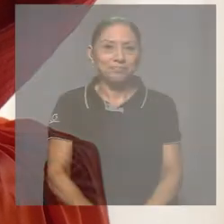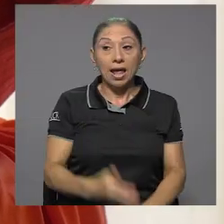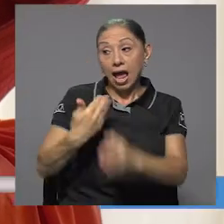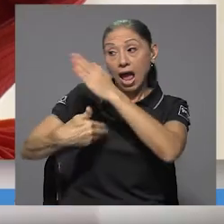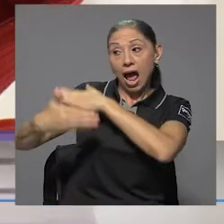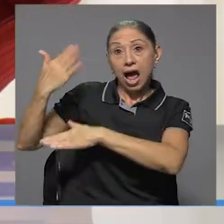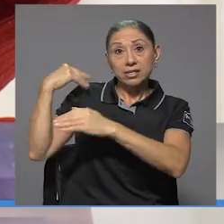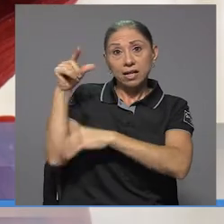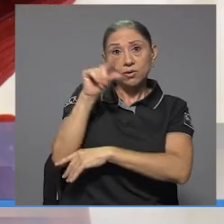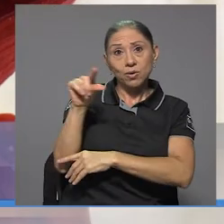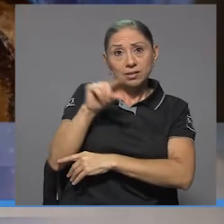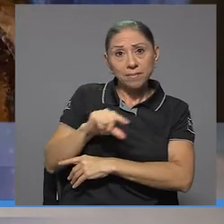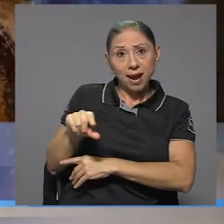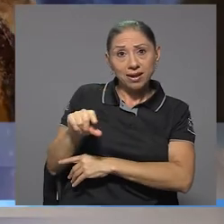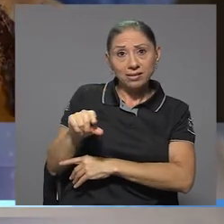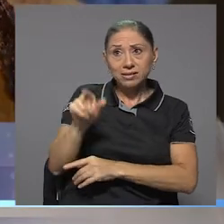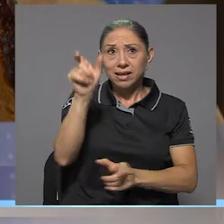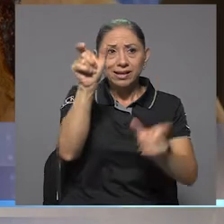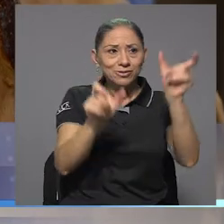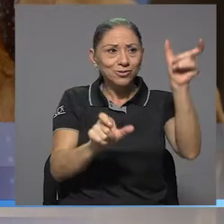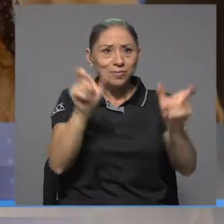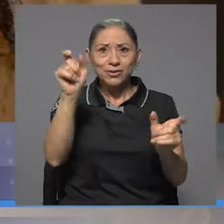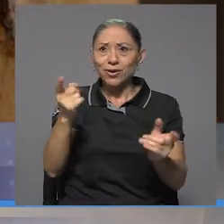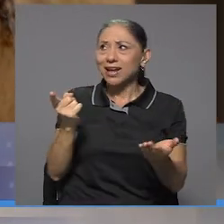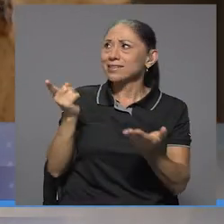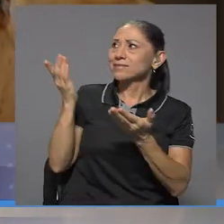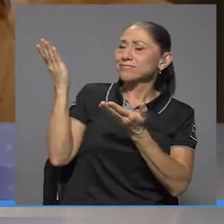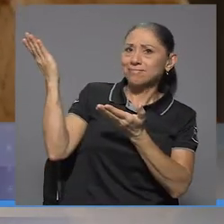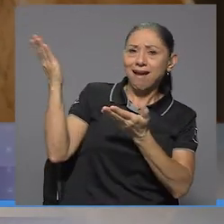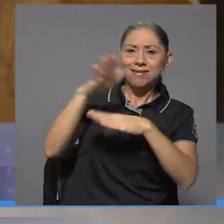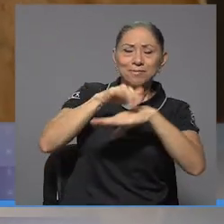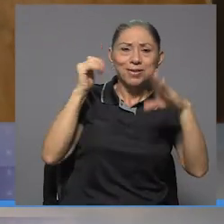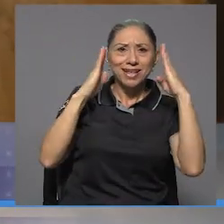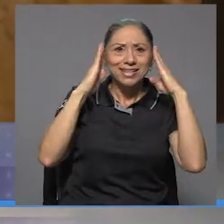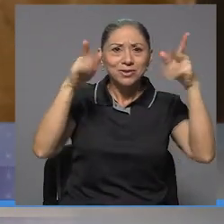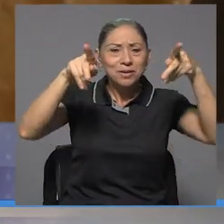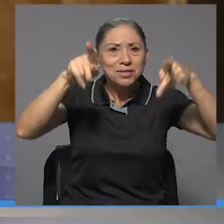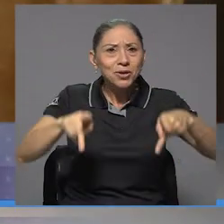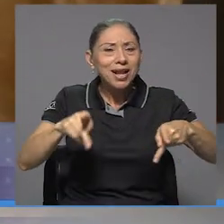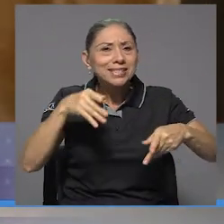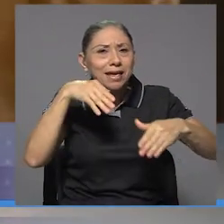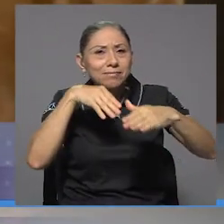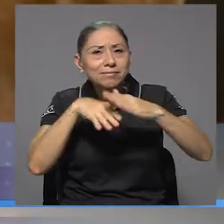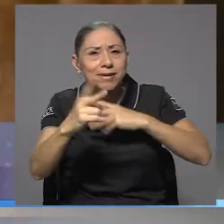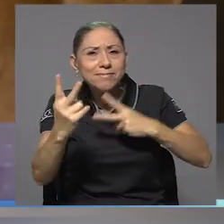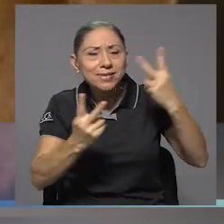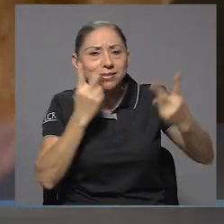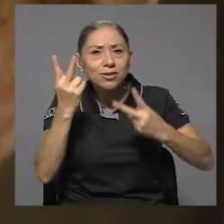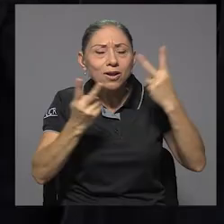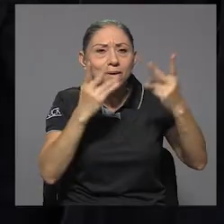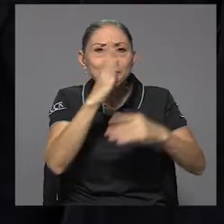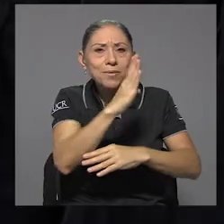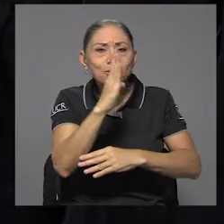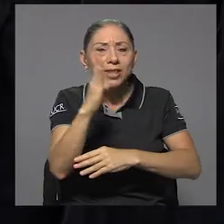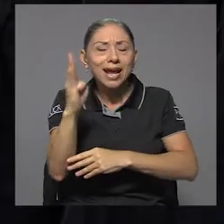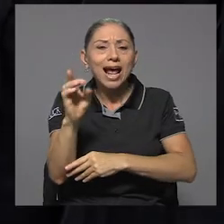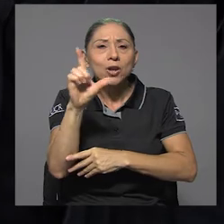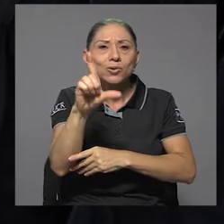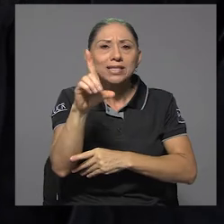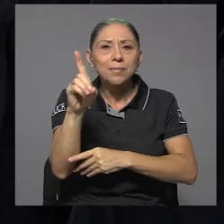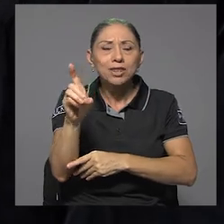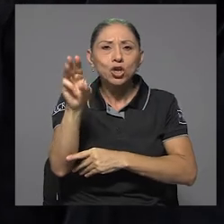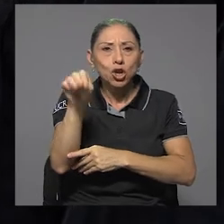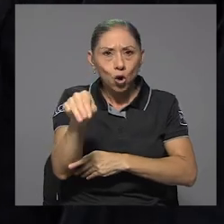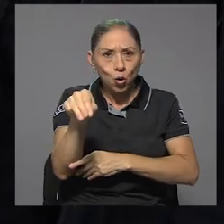Desde hace algunas semanas, estos personajes han capturado la atención de los visitantes de la Biblioteca Luis Demetrio Tinoco en la sede de